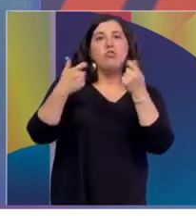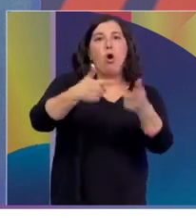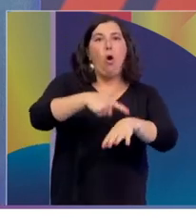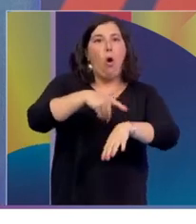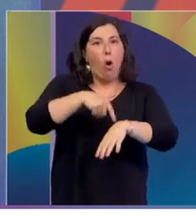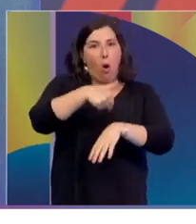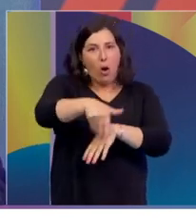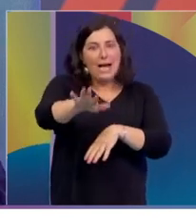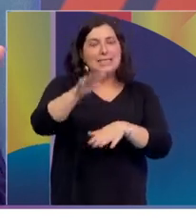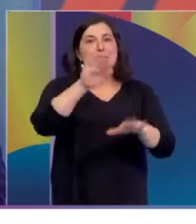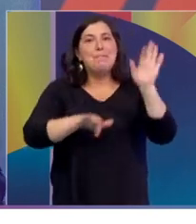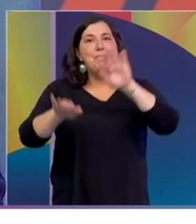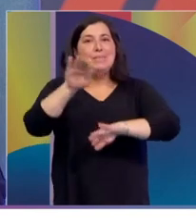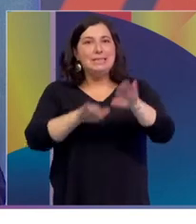trabajar.